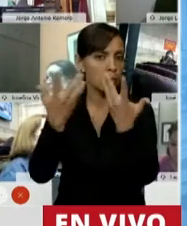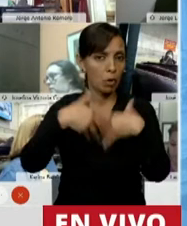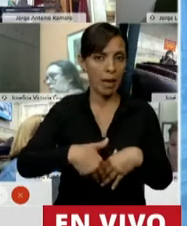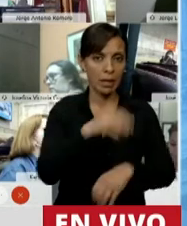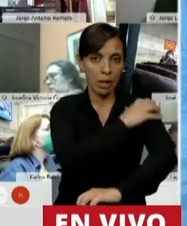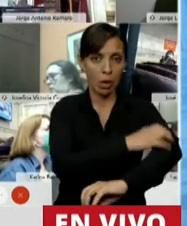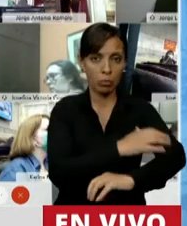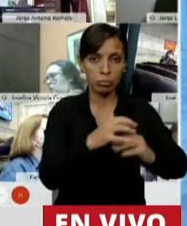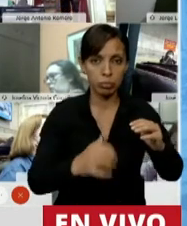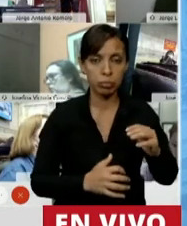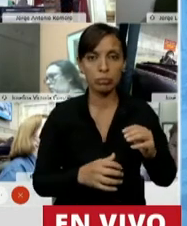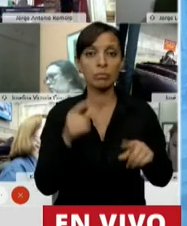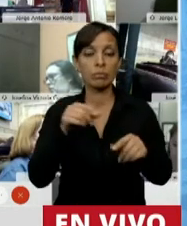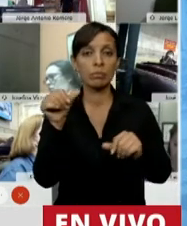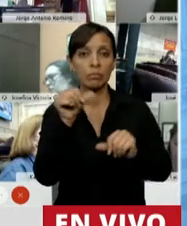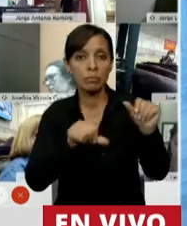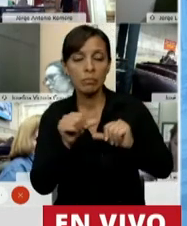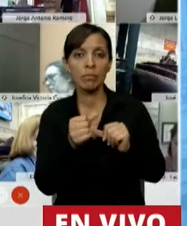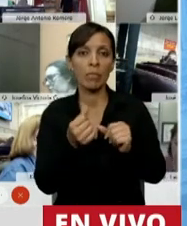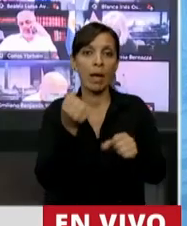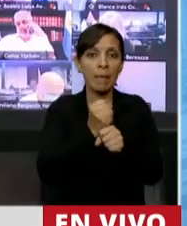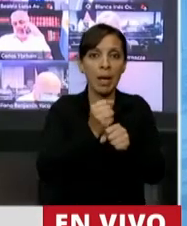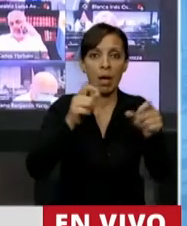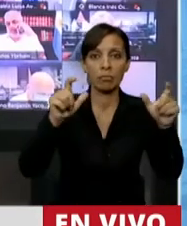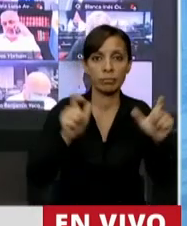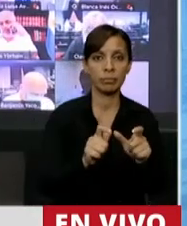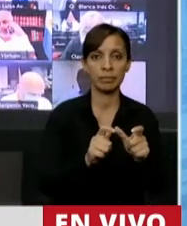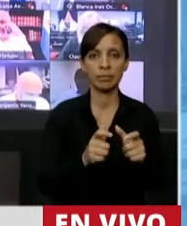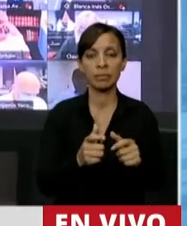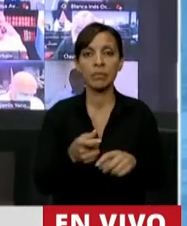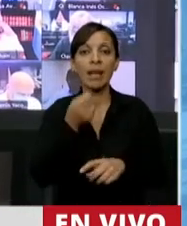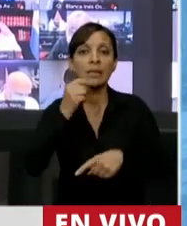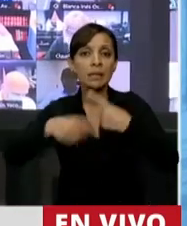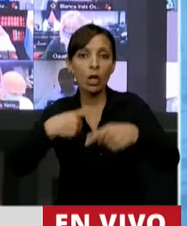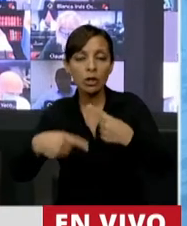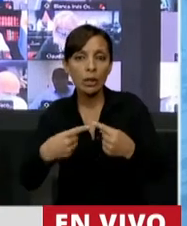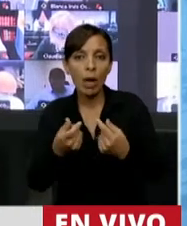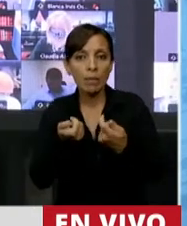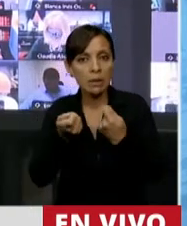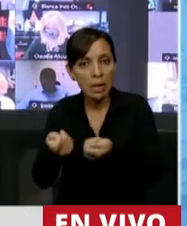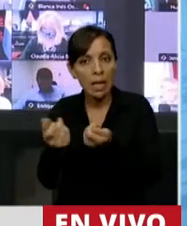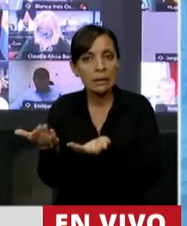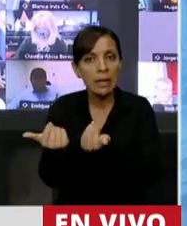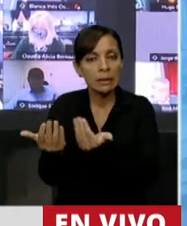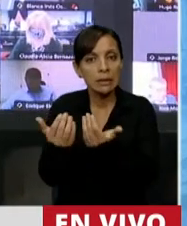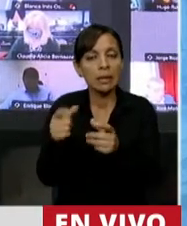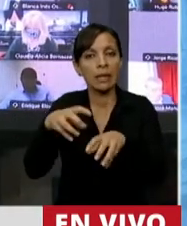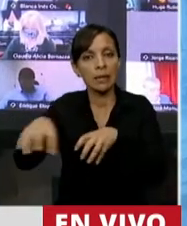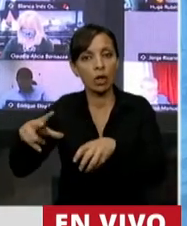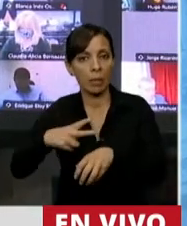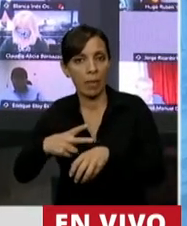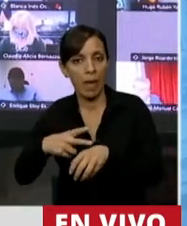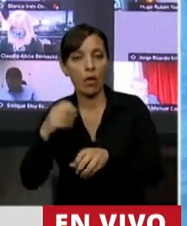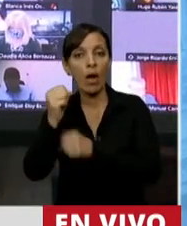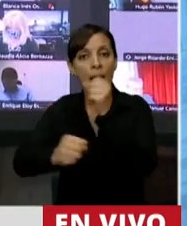recesión y es menos empleo. Si seguimos presionando al sector privado y las empresas se